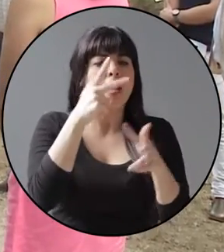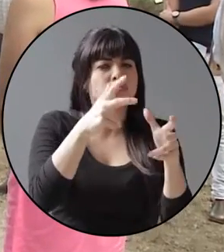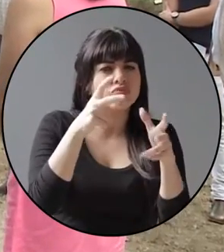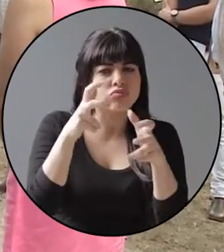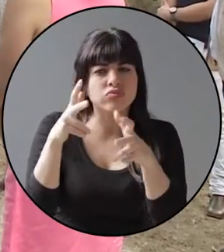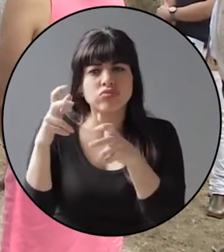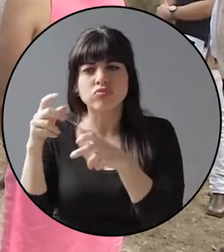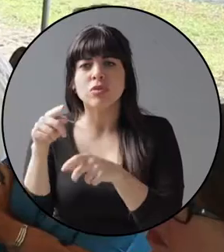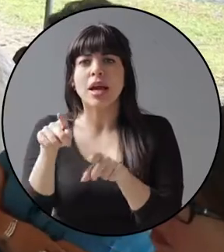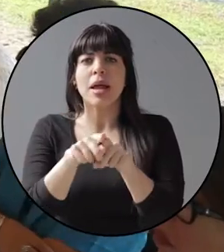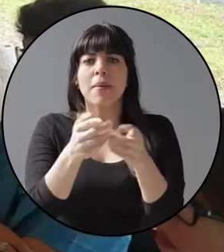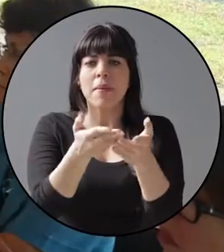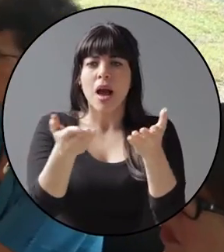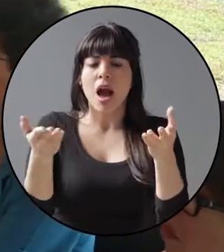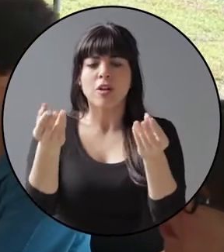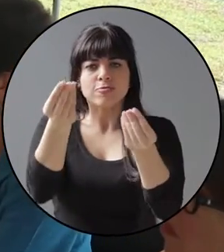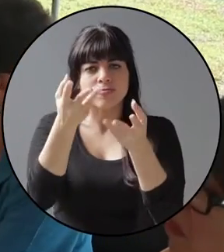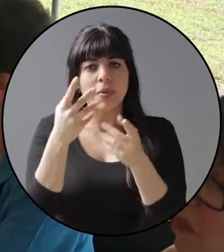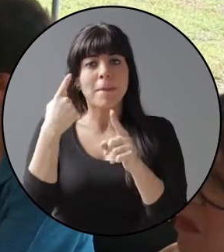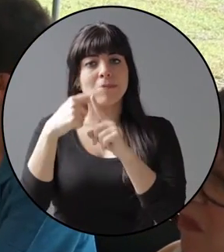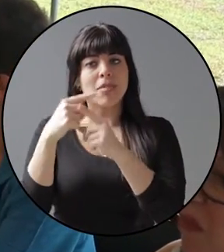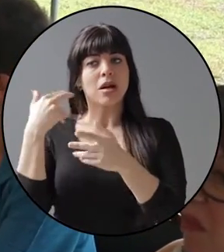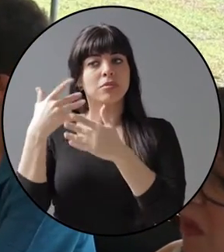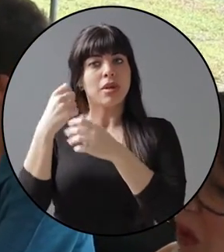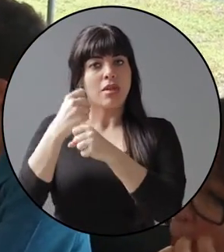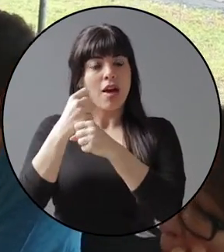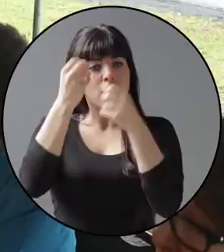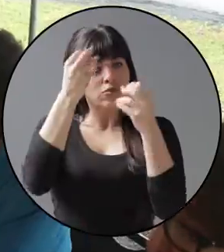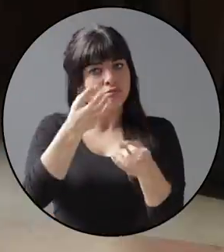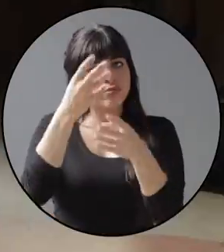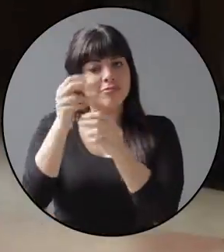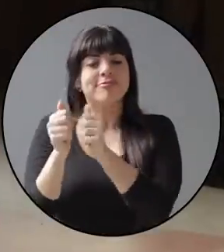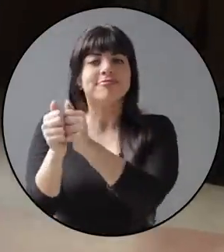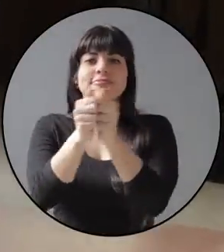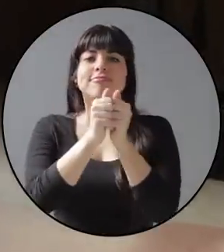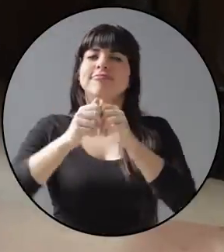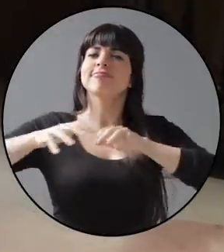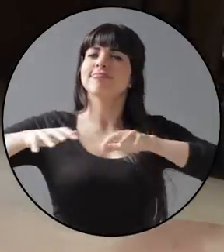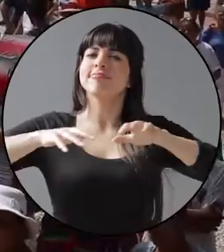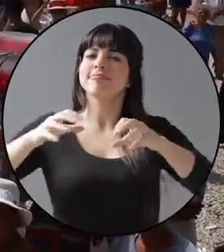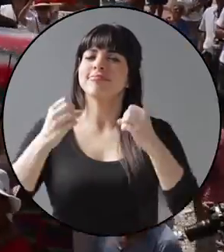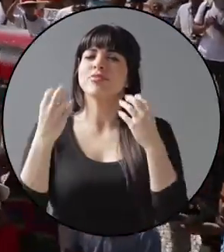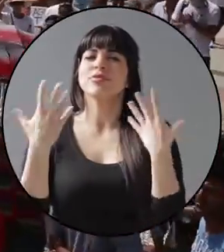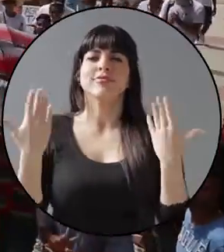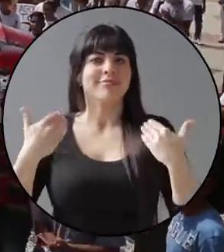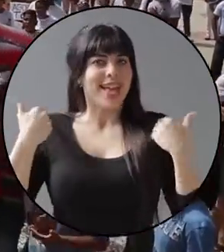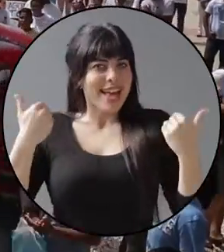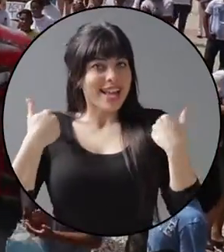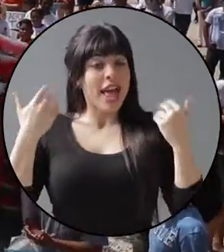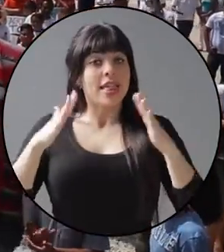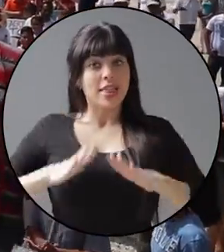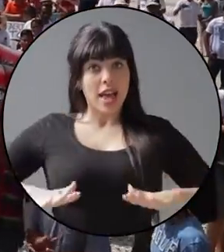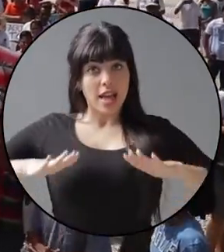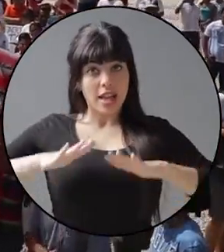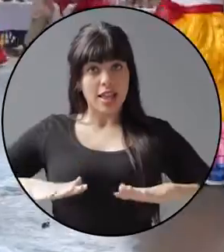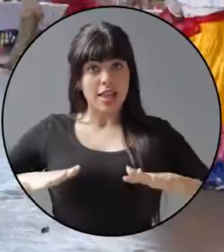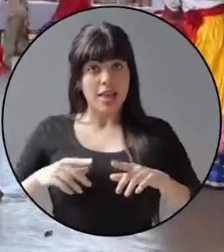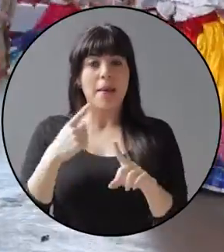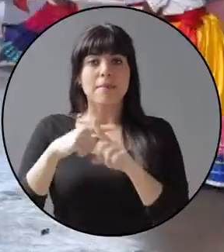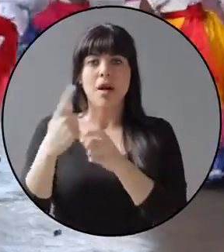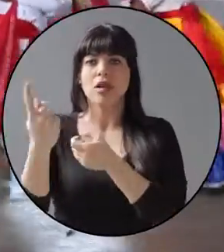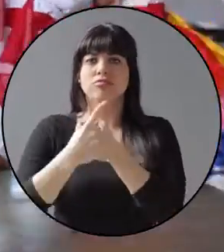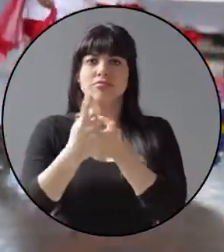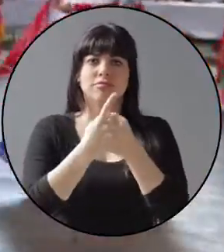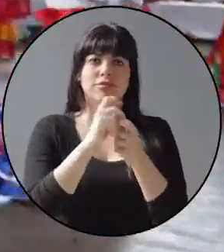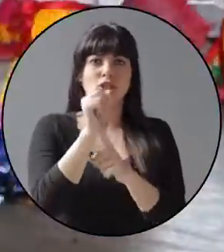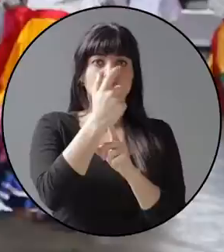nuestras hermanas y hermanos, rendirles cuentas y acompañarles en unas jornadas marcadas por la alegría, la tranquilidad y la